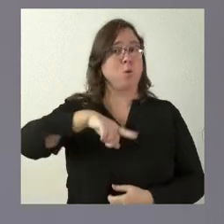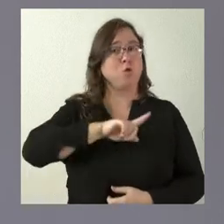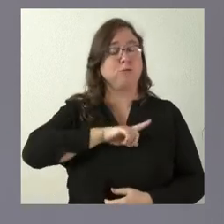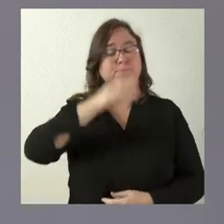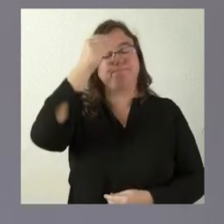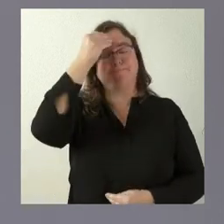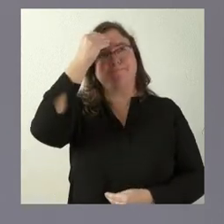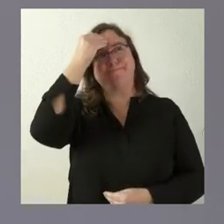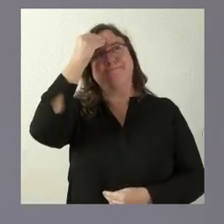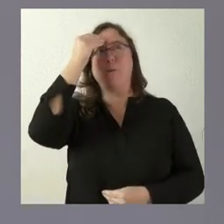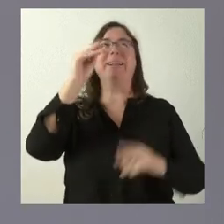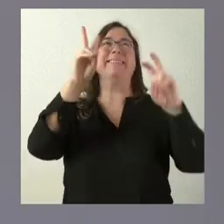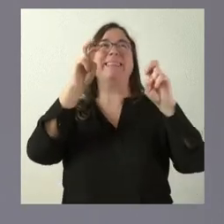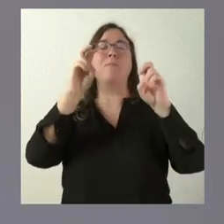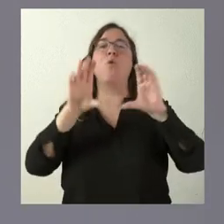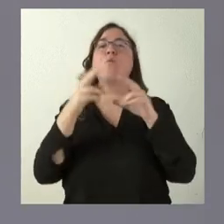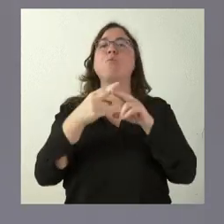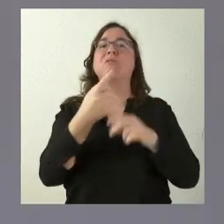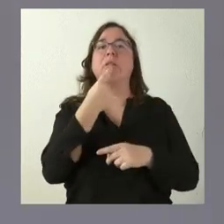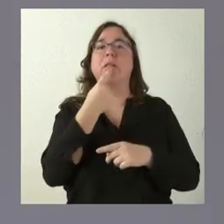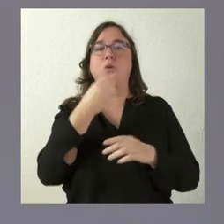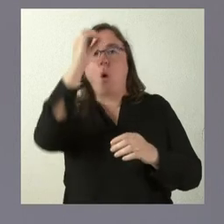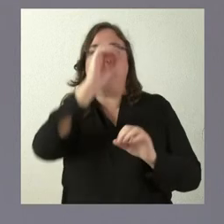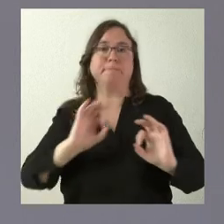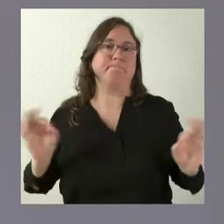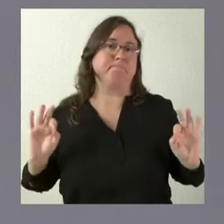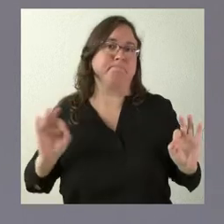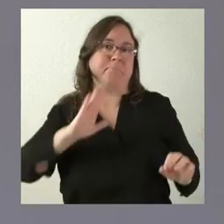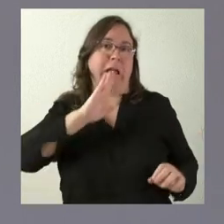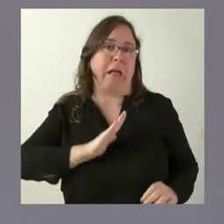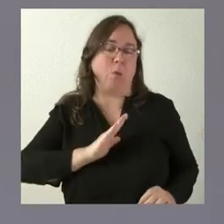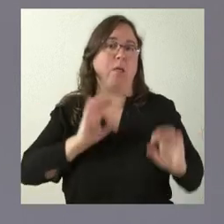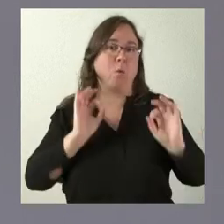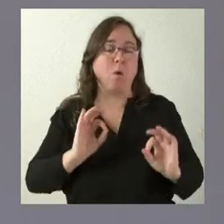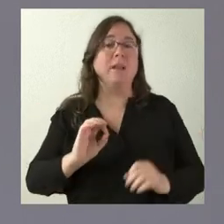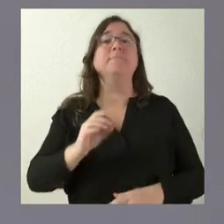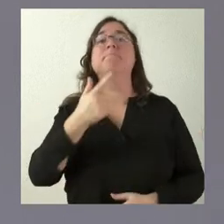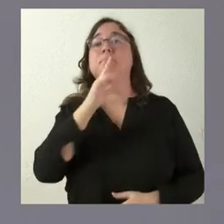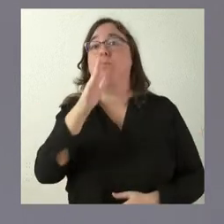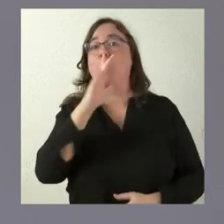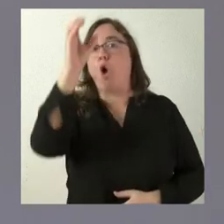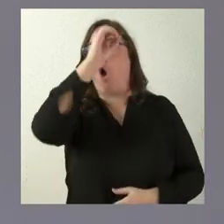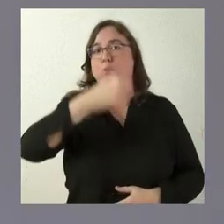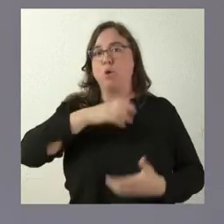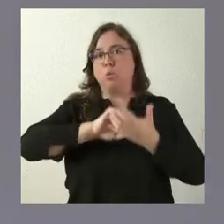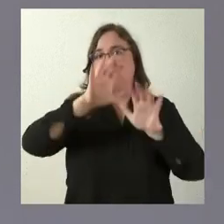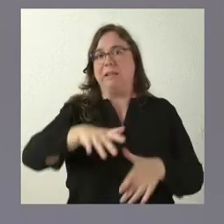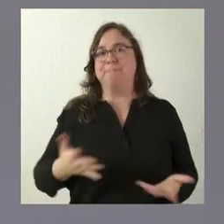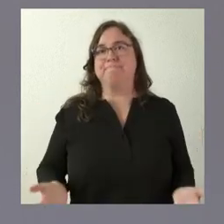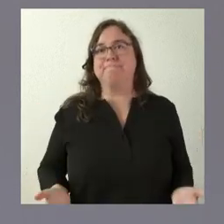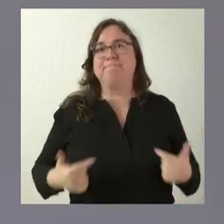un partido político plantea. Por tanto, me parece muy adecuada su pregunta directa final orientando a qué es la opinión de la Junta de Castilla y León. Por tanto,